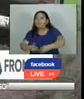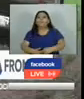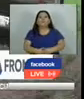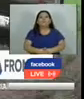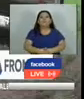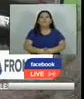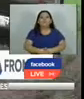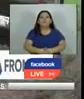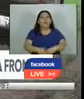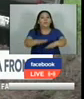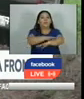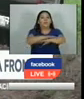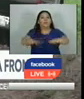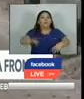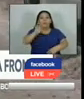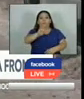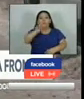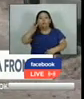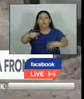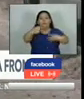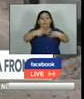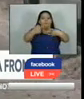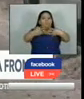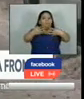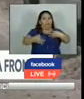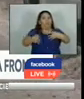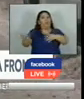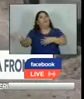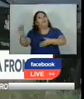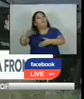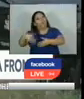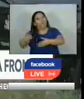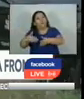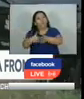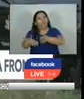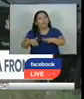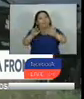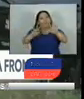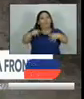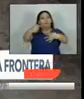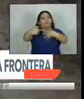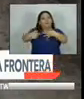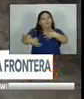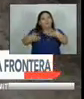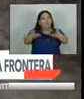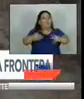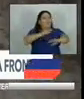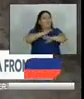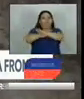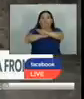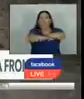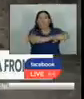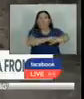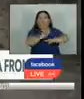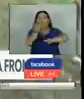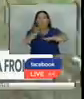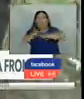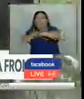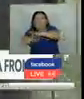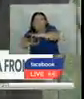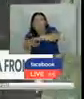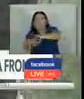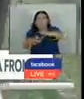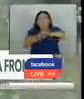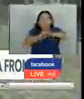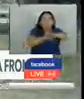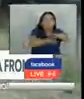con el fin del título 42 y el inicio del título 8 el gobierno estadounidense busca frenar los ingresos no autorizados a su